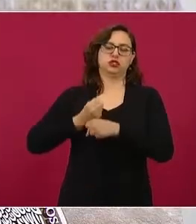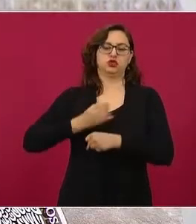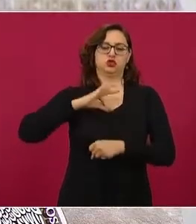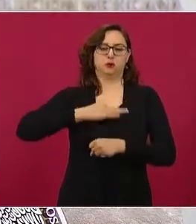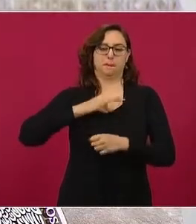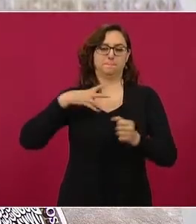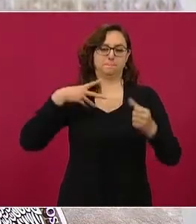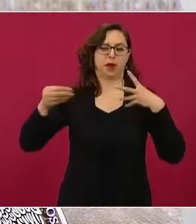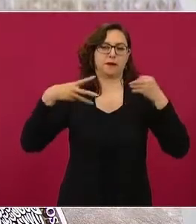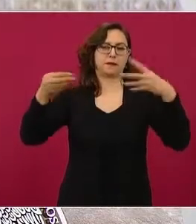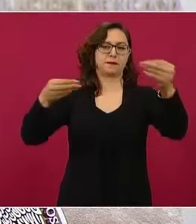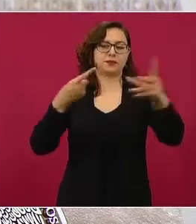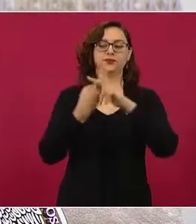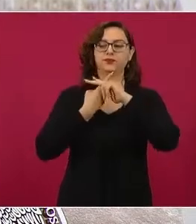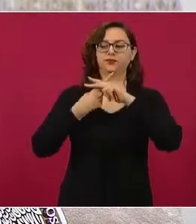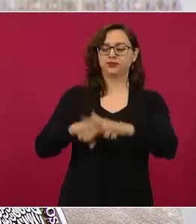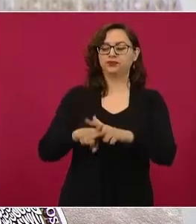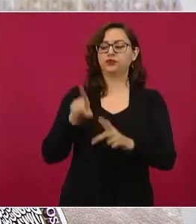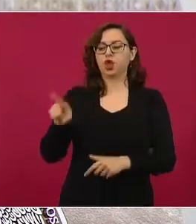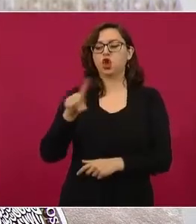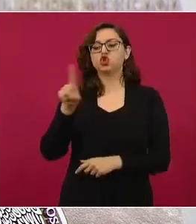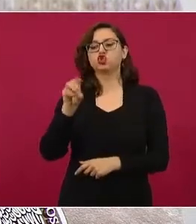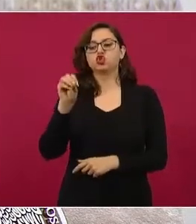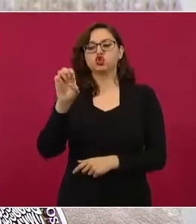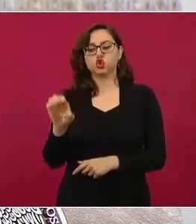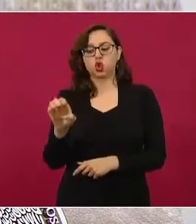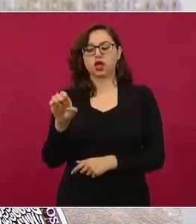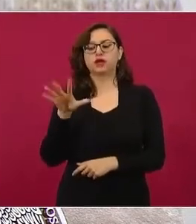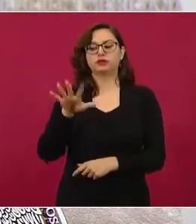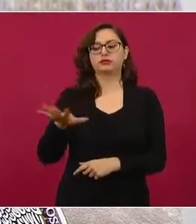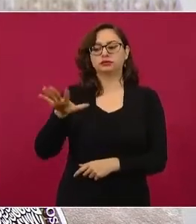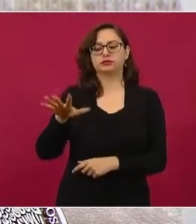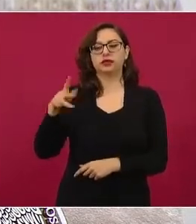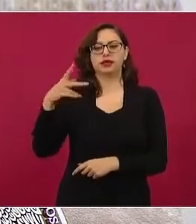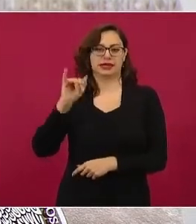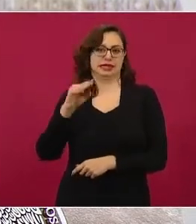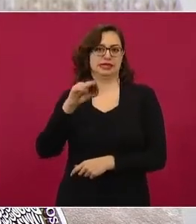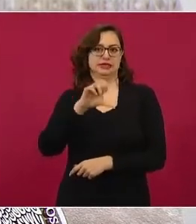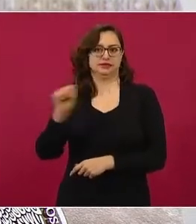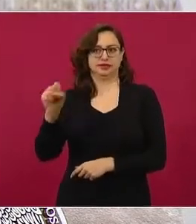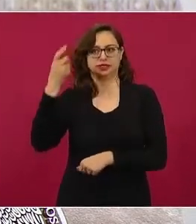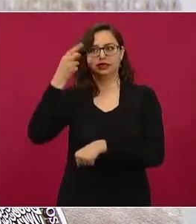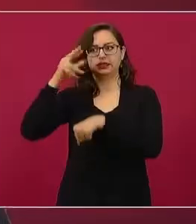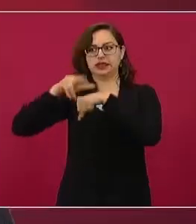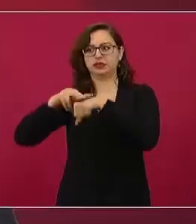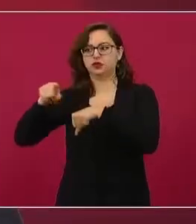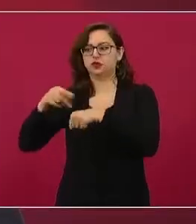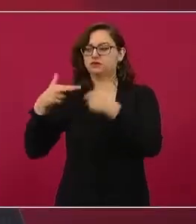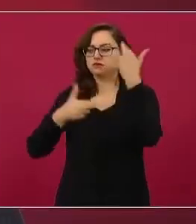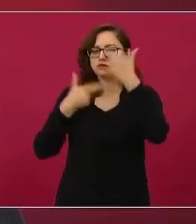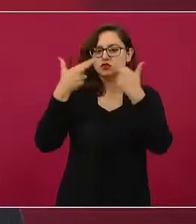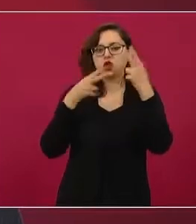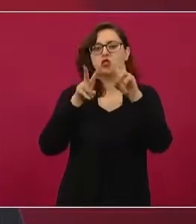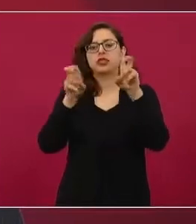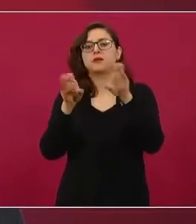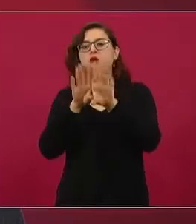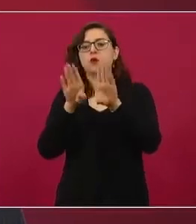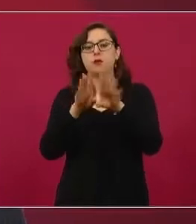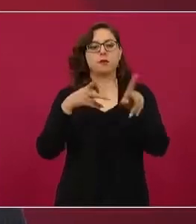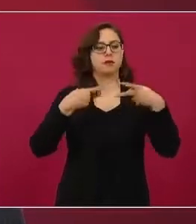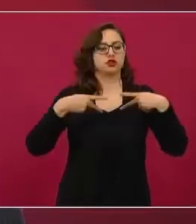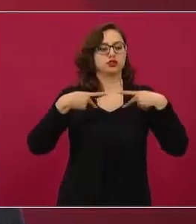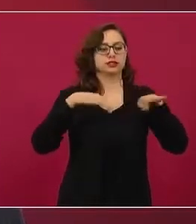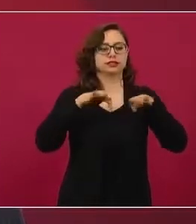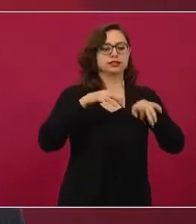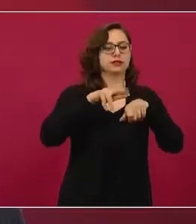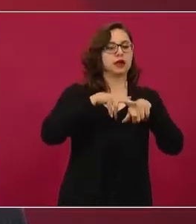nos ayudaron a hacer una revisión sectorial del tema de las incapacidades. Desde luego esto corresponde a